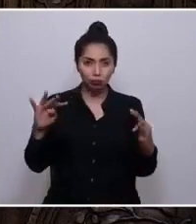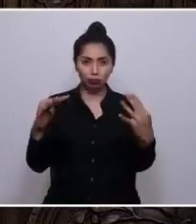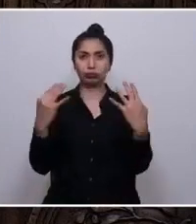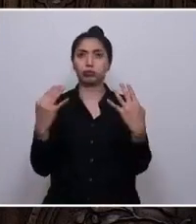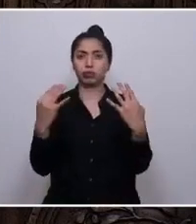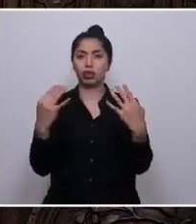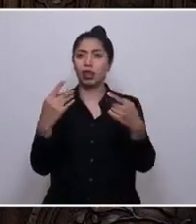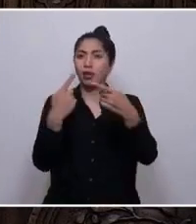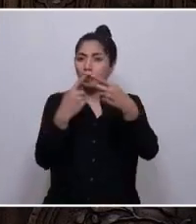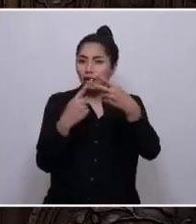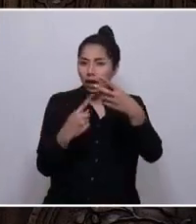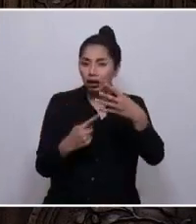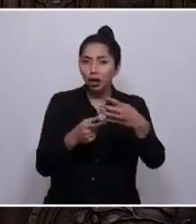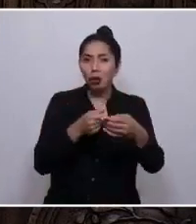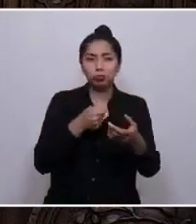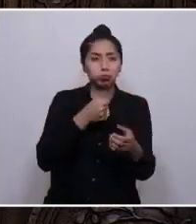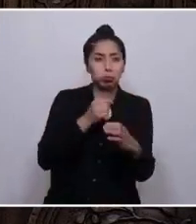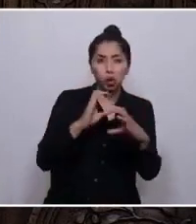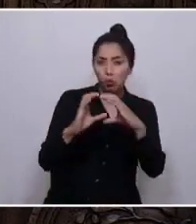de los diversos medios de comunicación.